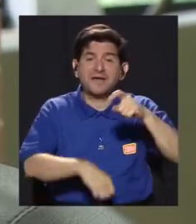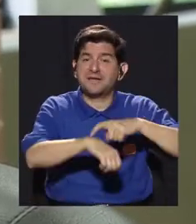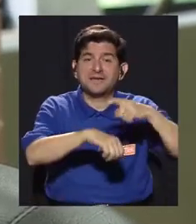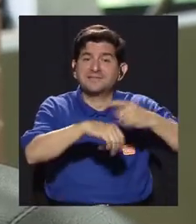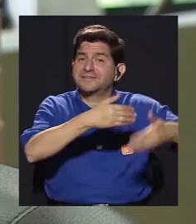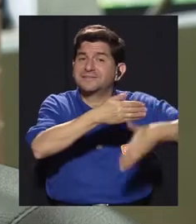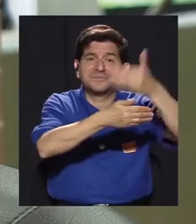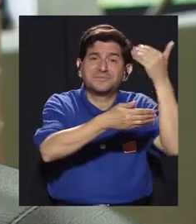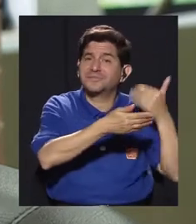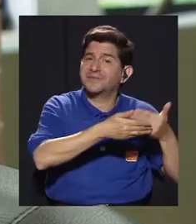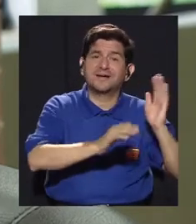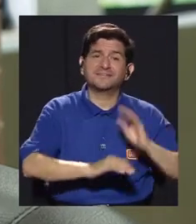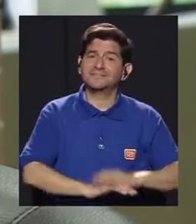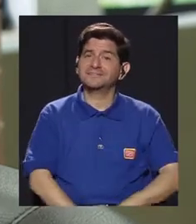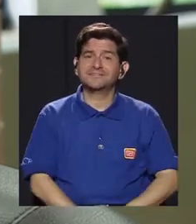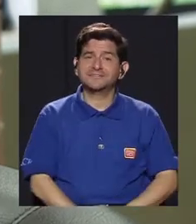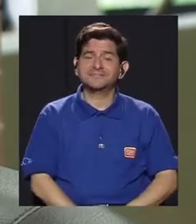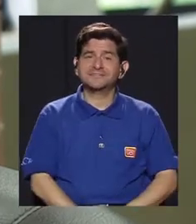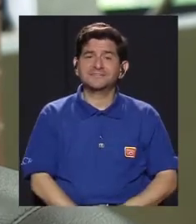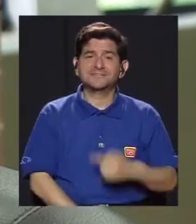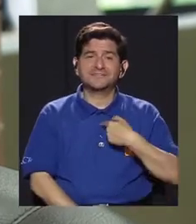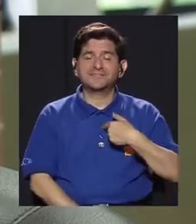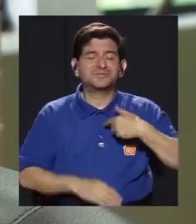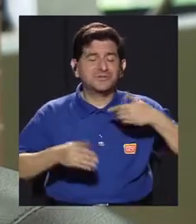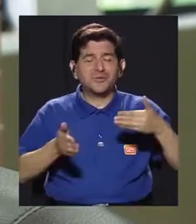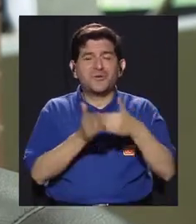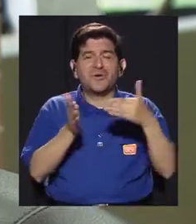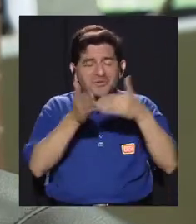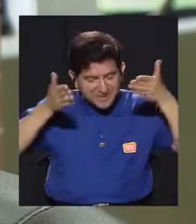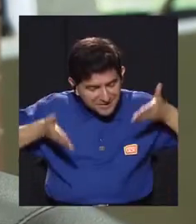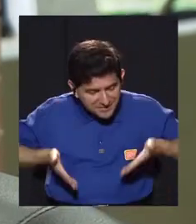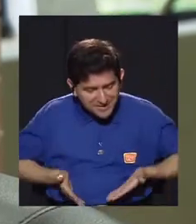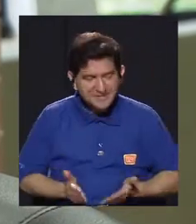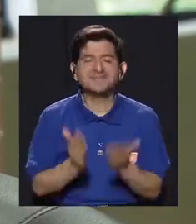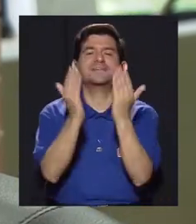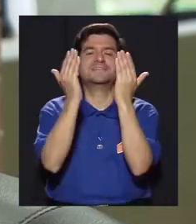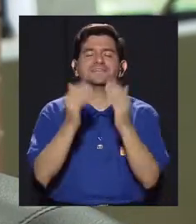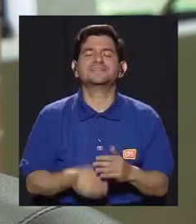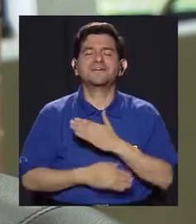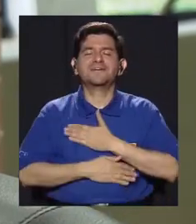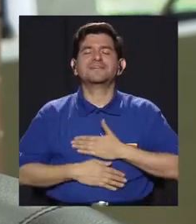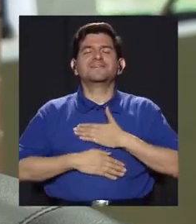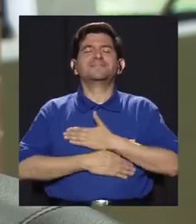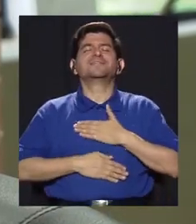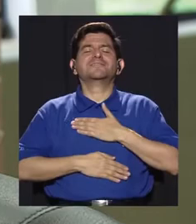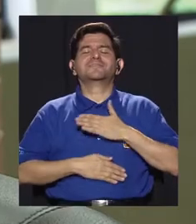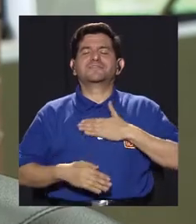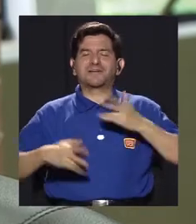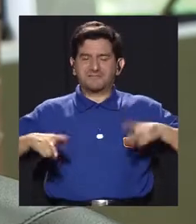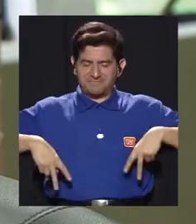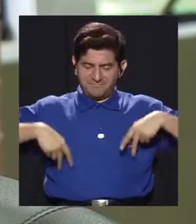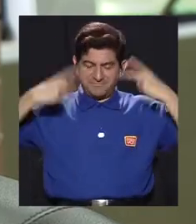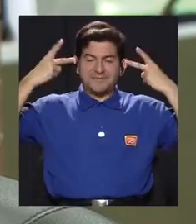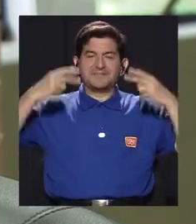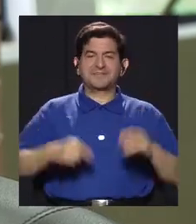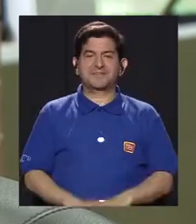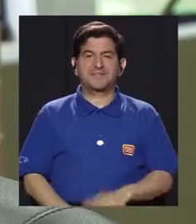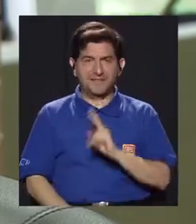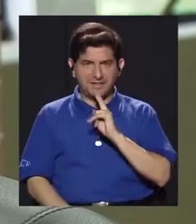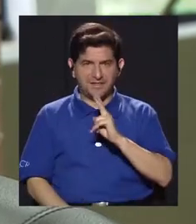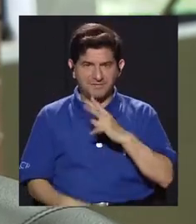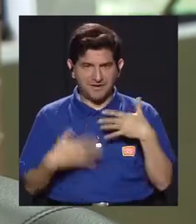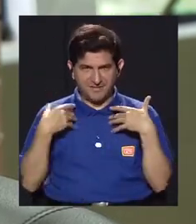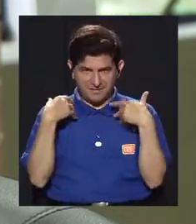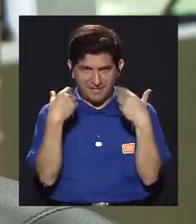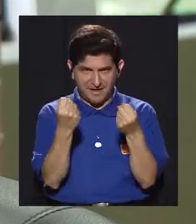pasado. Estoy como naciendo de nuevo, disfrutando otra vez de mi vida porque la verdad que